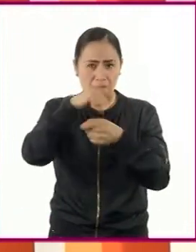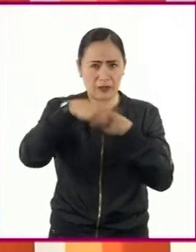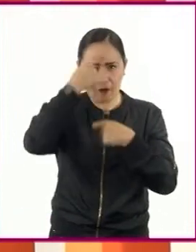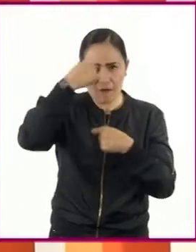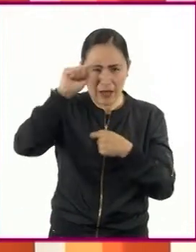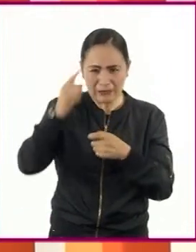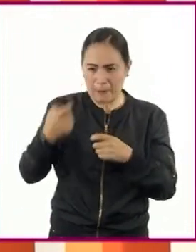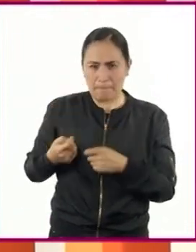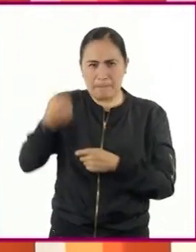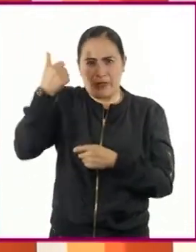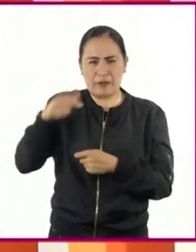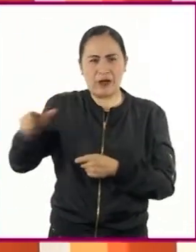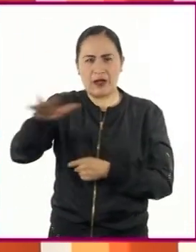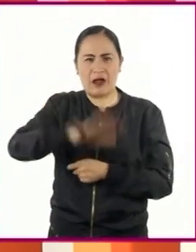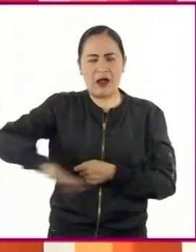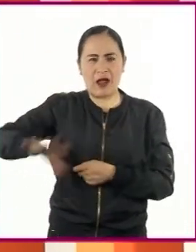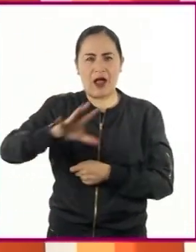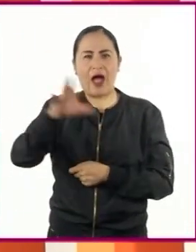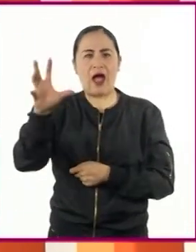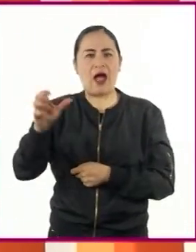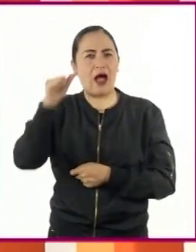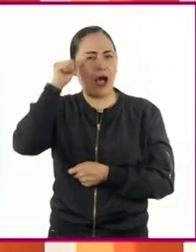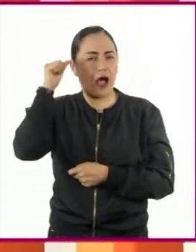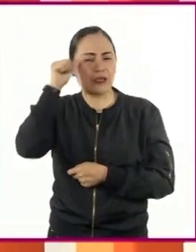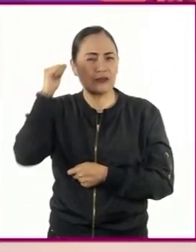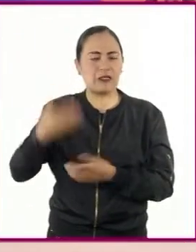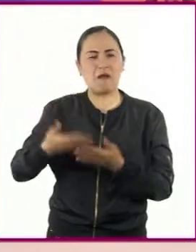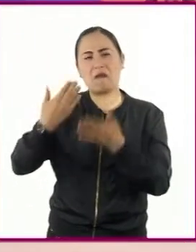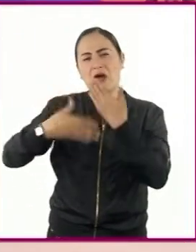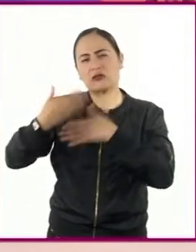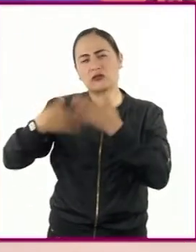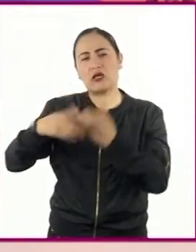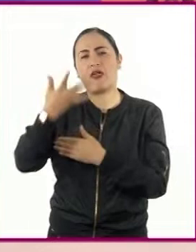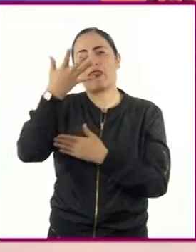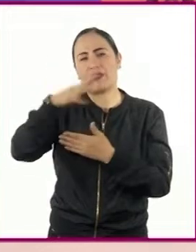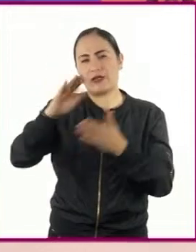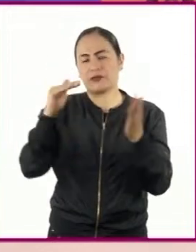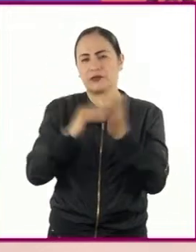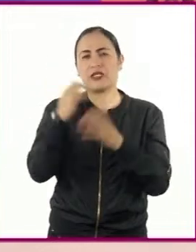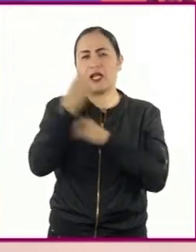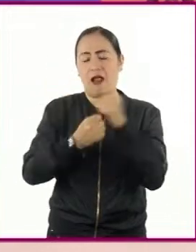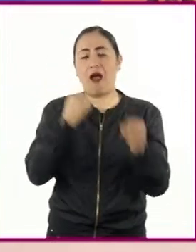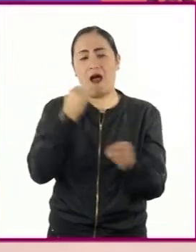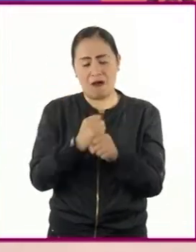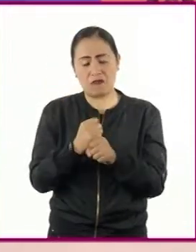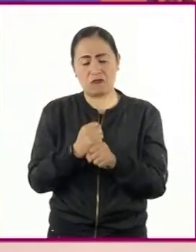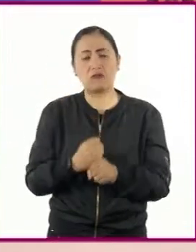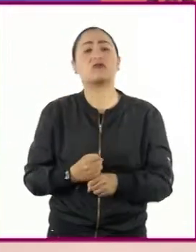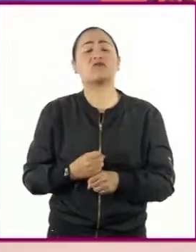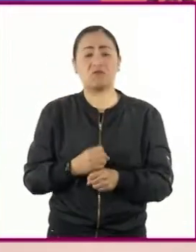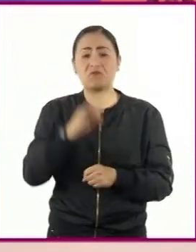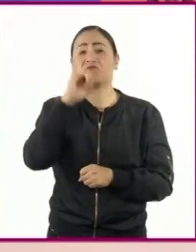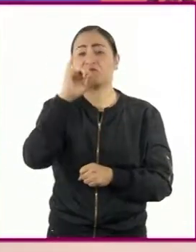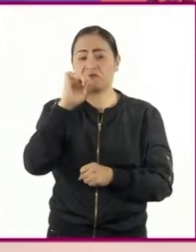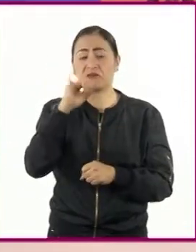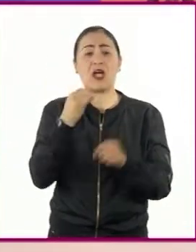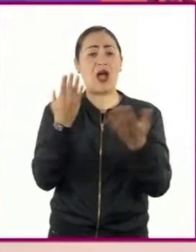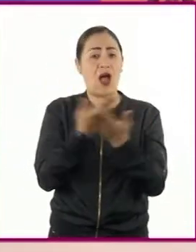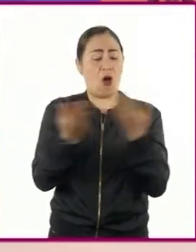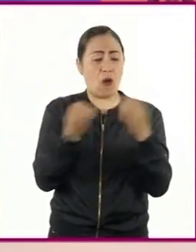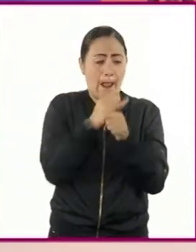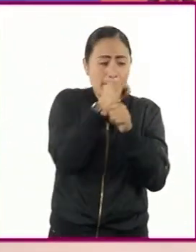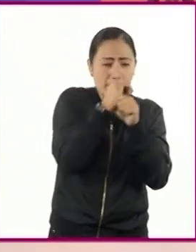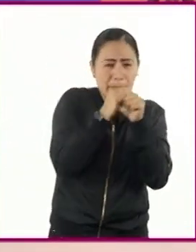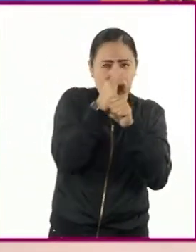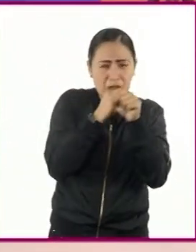originaria del sureste de Asia desde hace 10 mil años. Y gracias a investigaciones, se piensa que